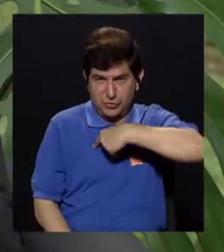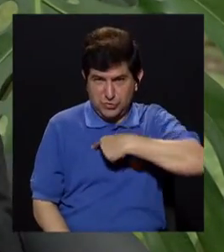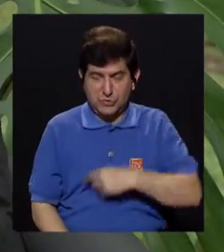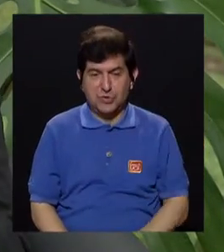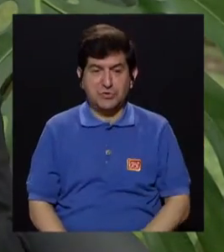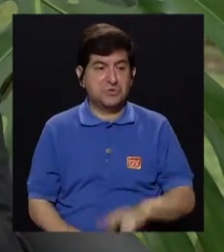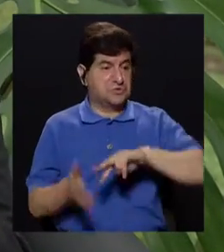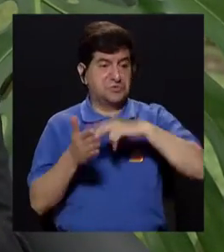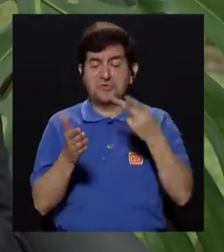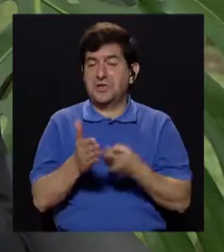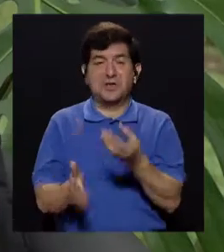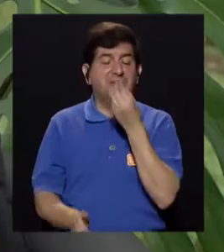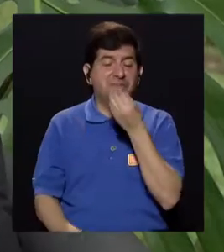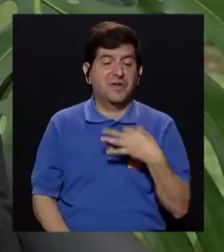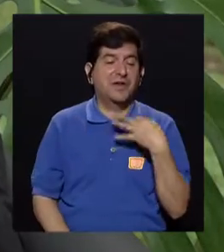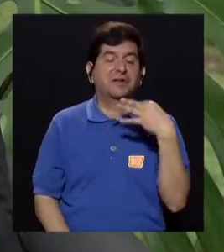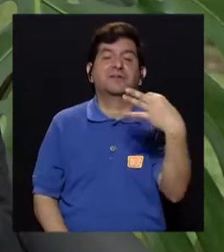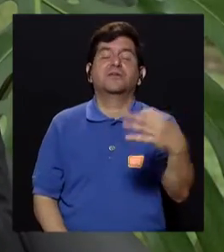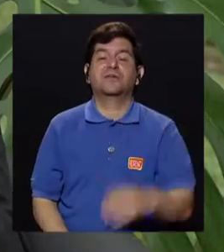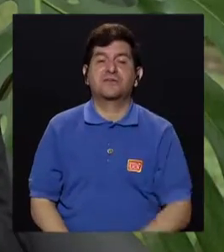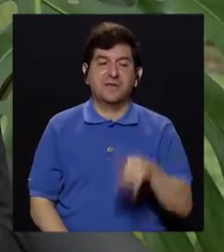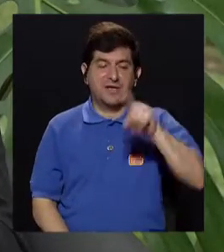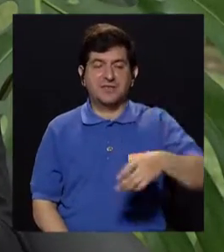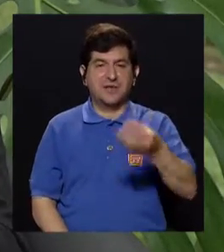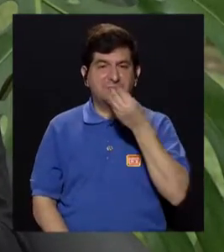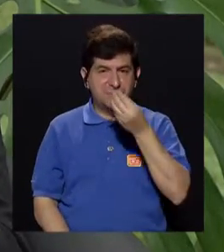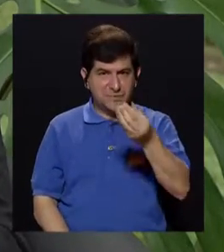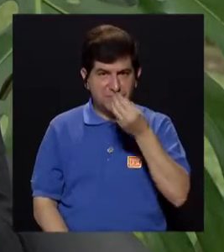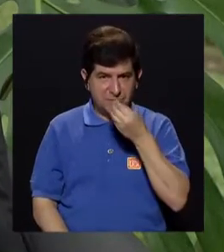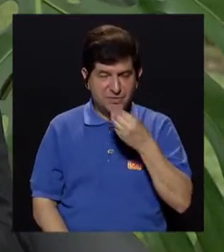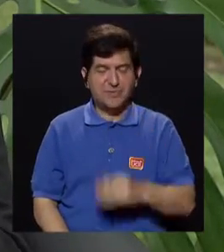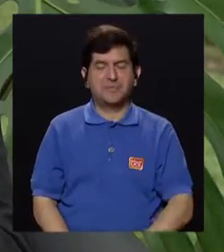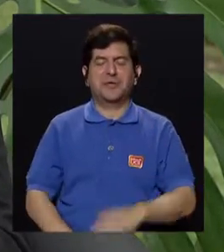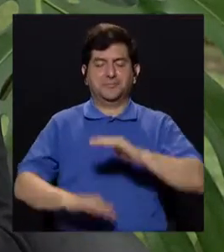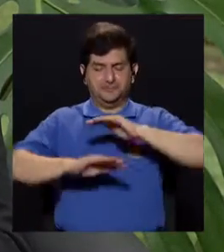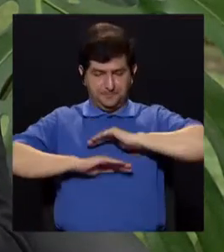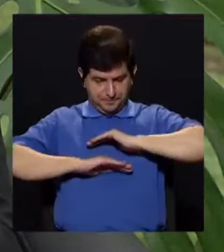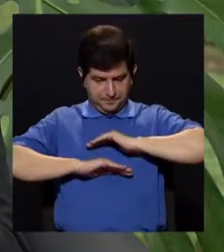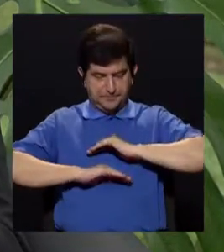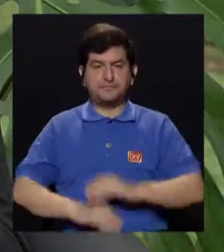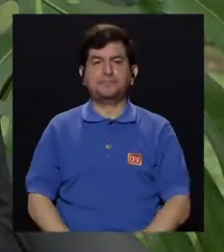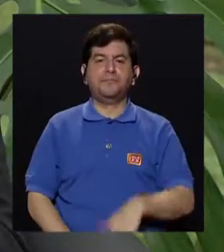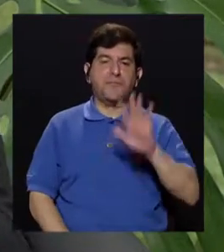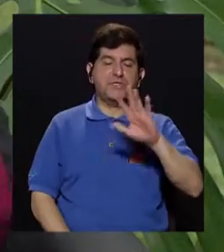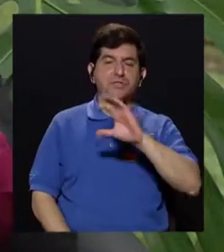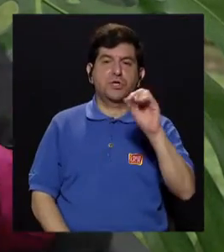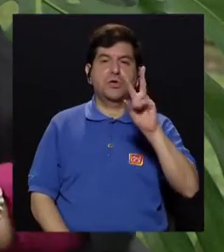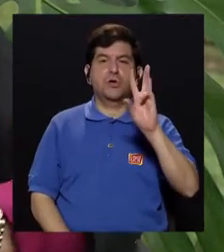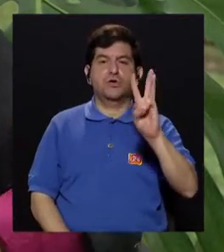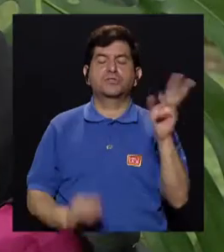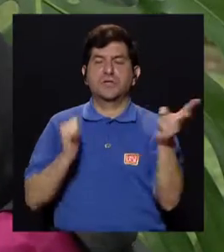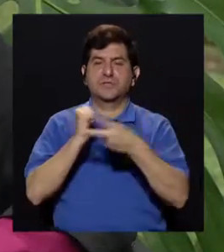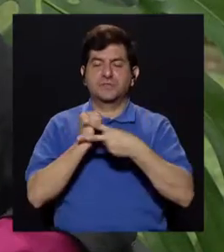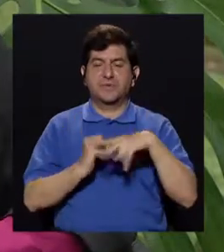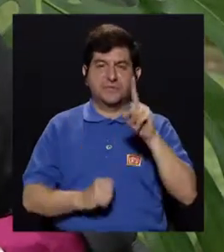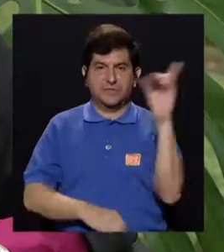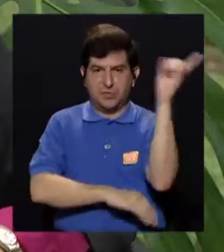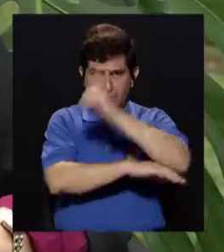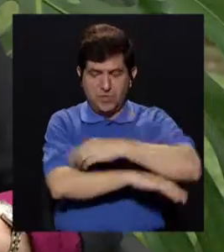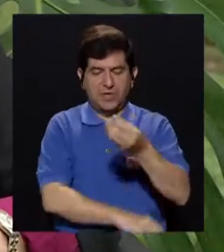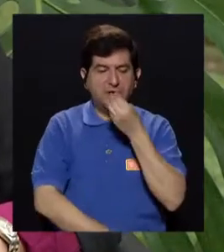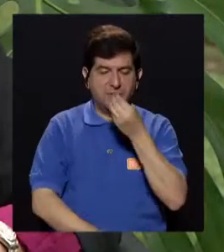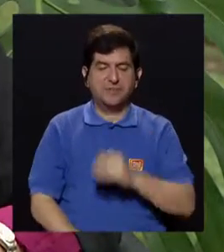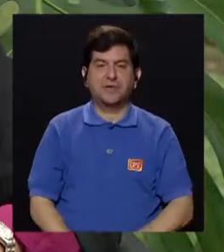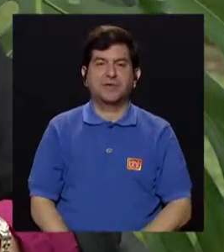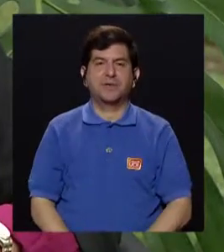somos lo que comemos. Todos los días tenemos que nutrirnos de una manera satisfactoria de comer cinco o seis veces al día. Ahora bien,